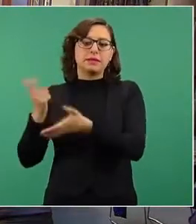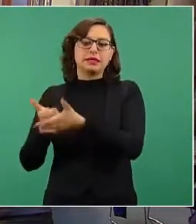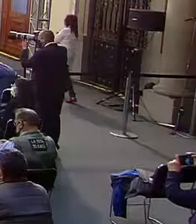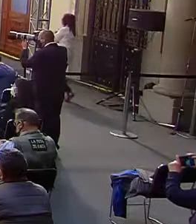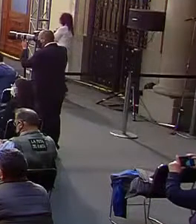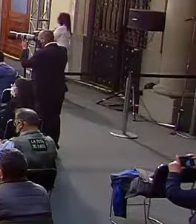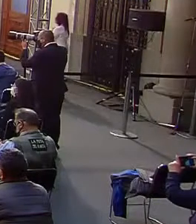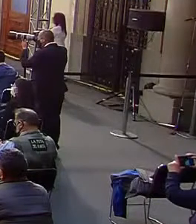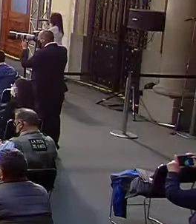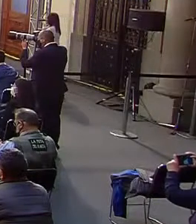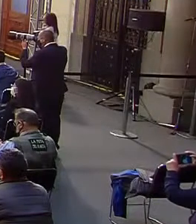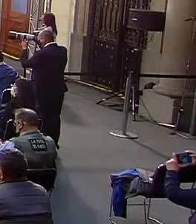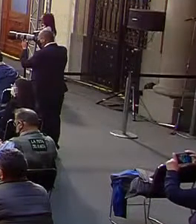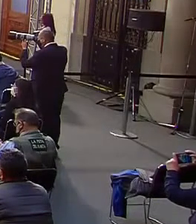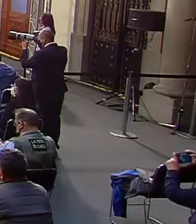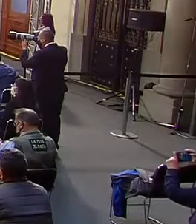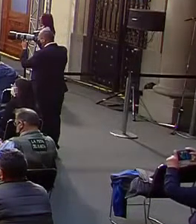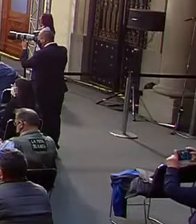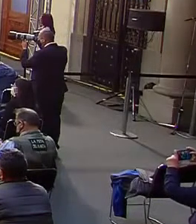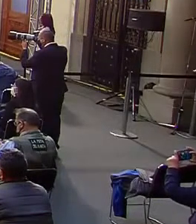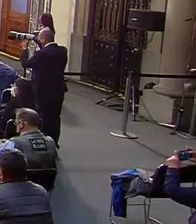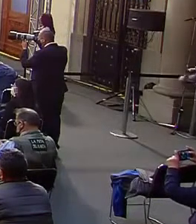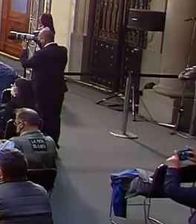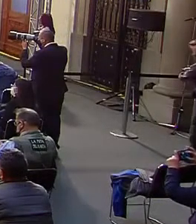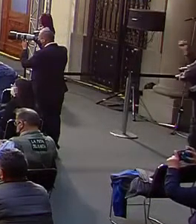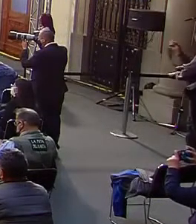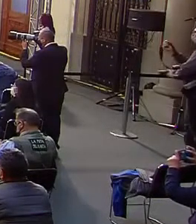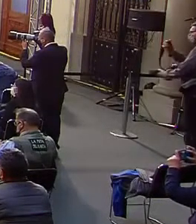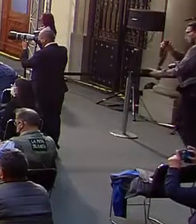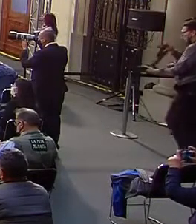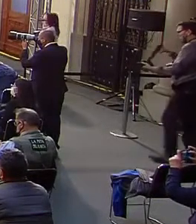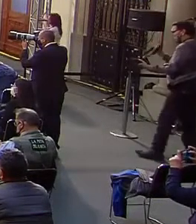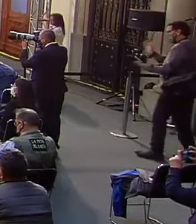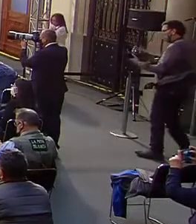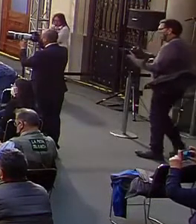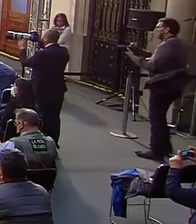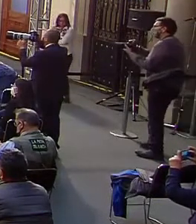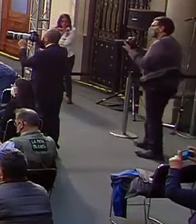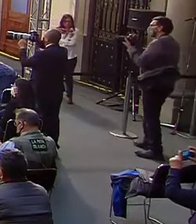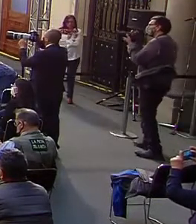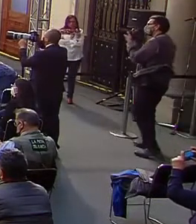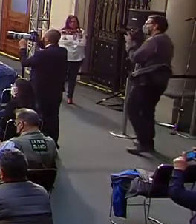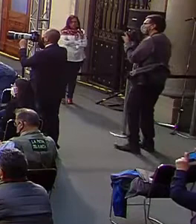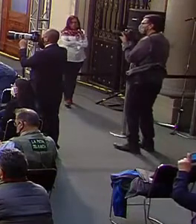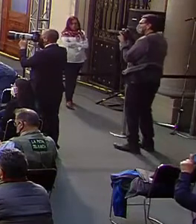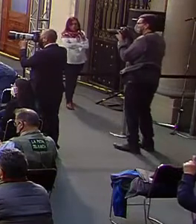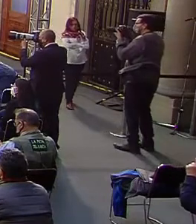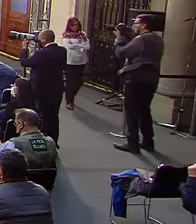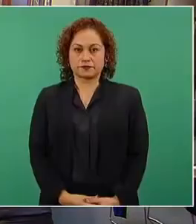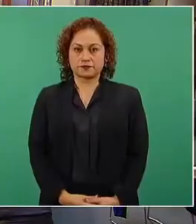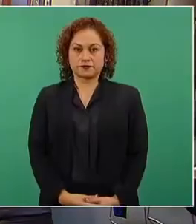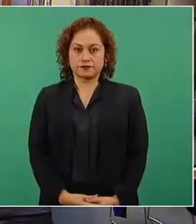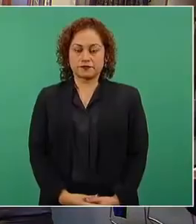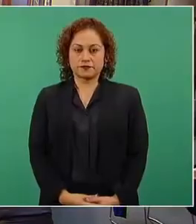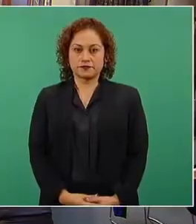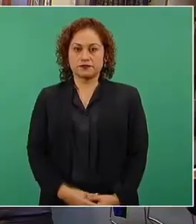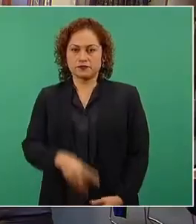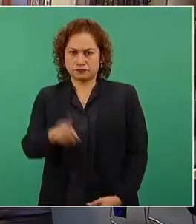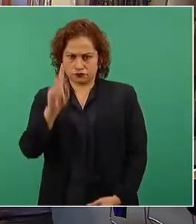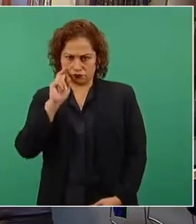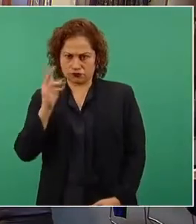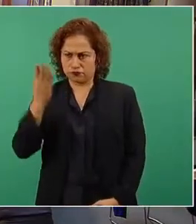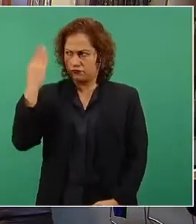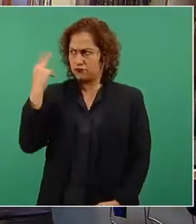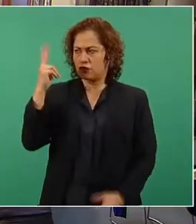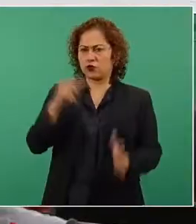energética de 2013 que iban a bajar. Pero díganme, ¿quién de ustedes vio que bajaron las tarifas entre 2013 y